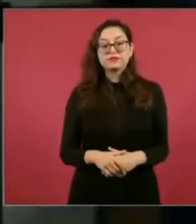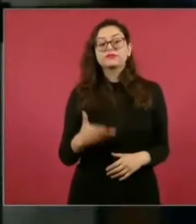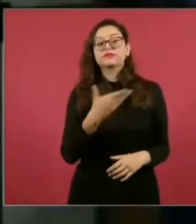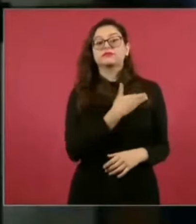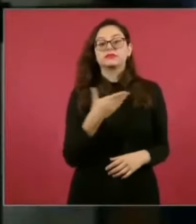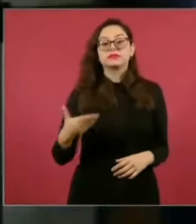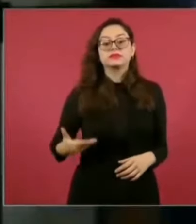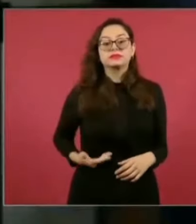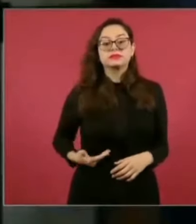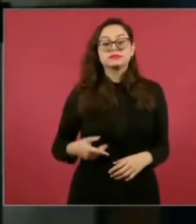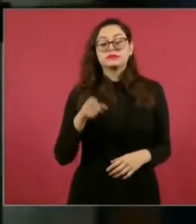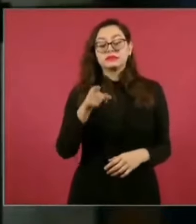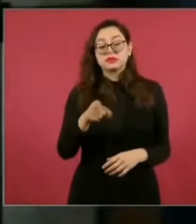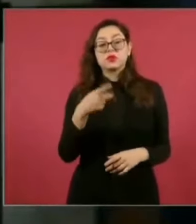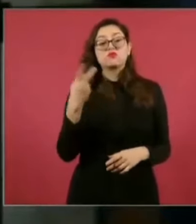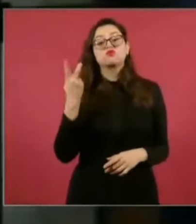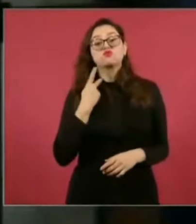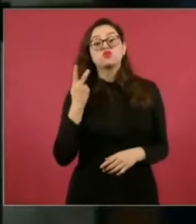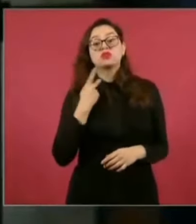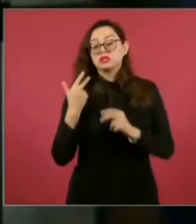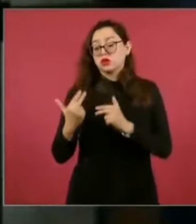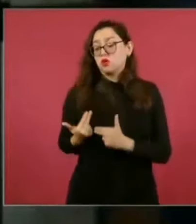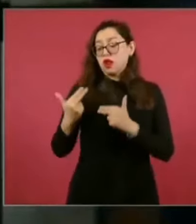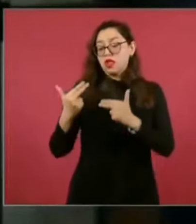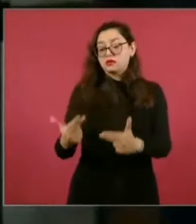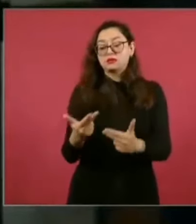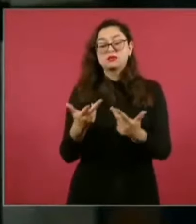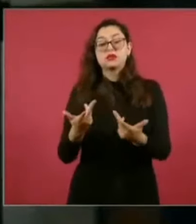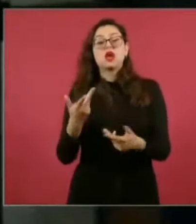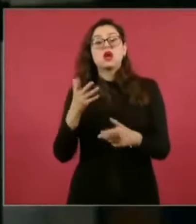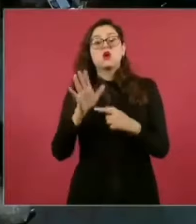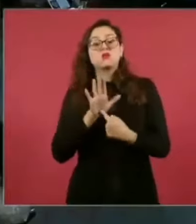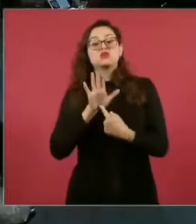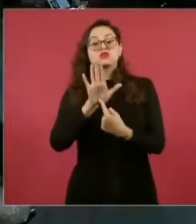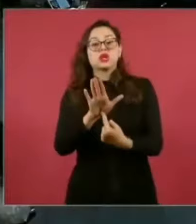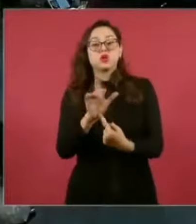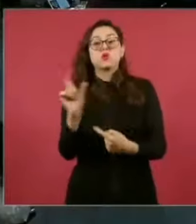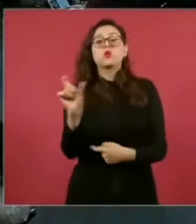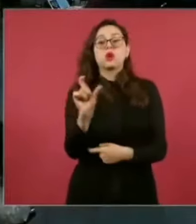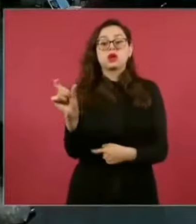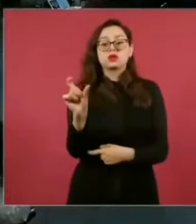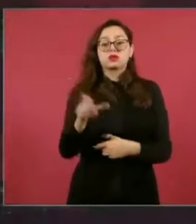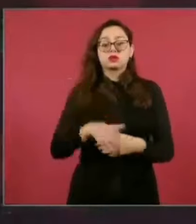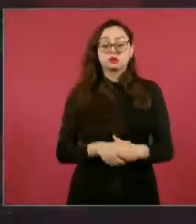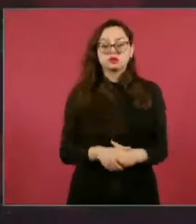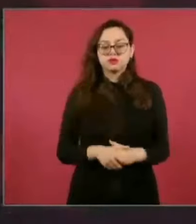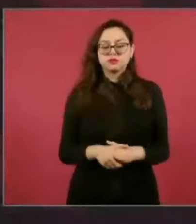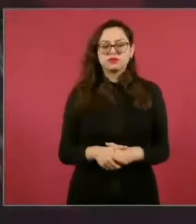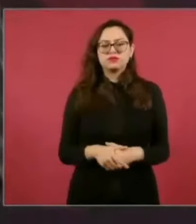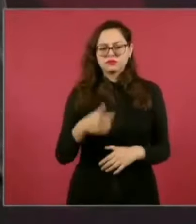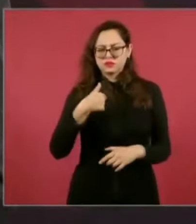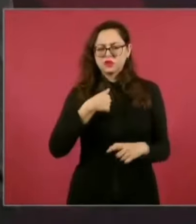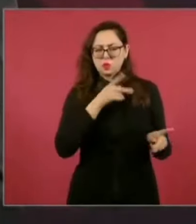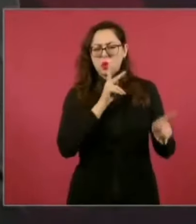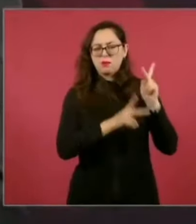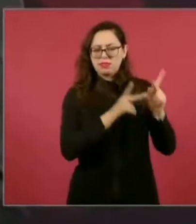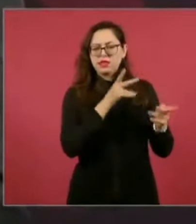completo ese testamento político y sería todo de mi parte, muchas gracias. Lo voy a consultar con Beatriz,